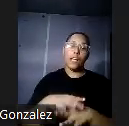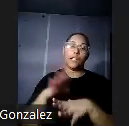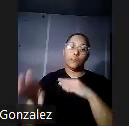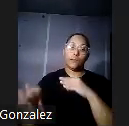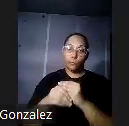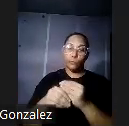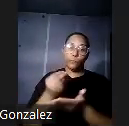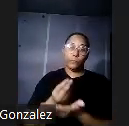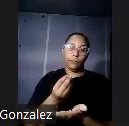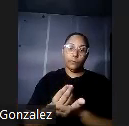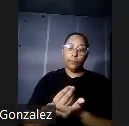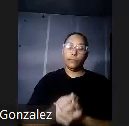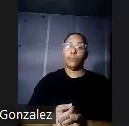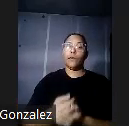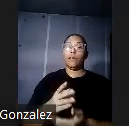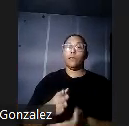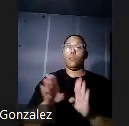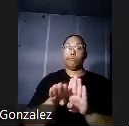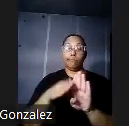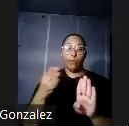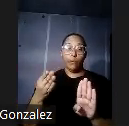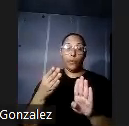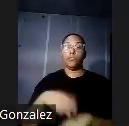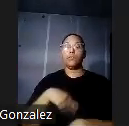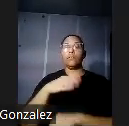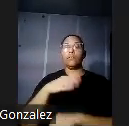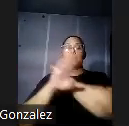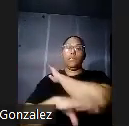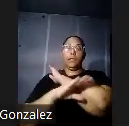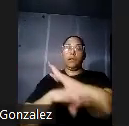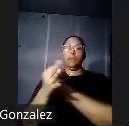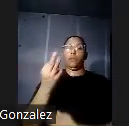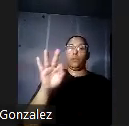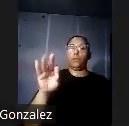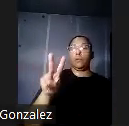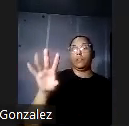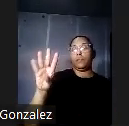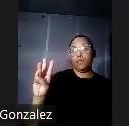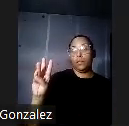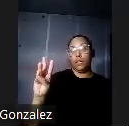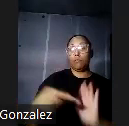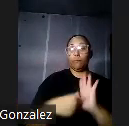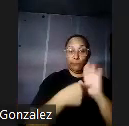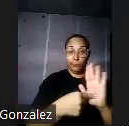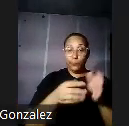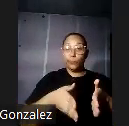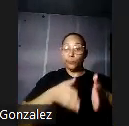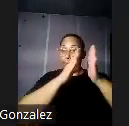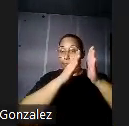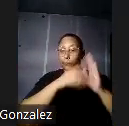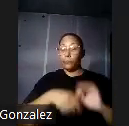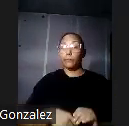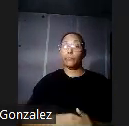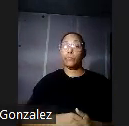completó e inauguró el 22 de septiembre de 1926 y esta estructura que es la que estamos viendo aquí en la en la laminilla